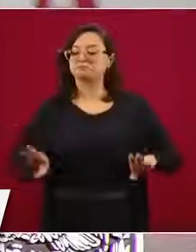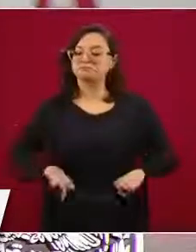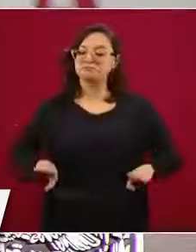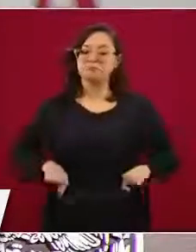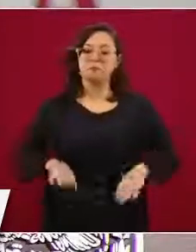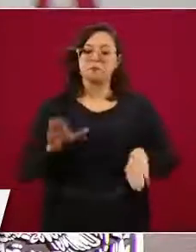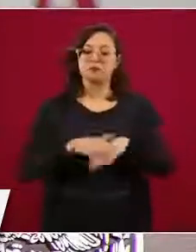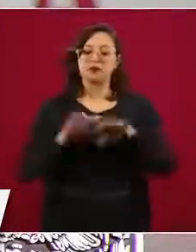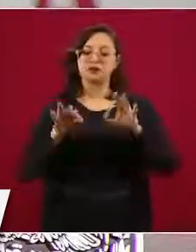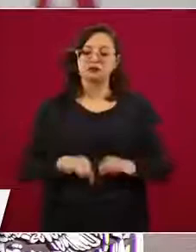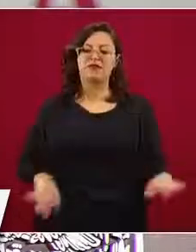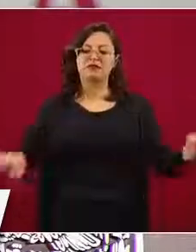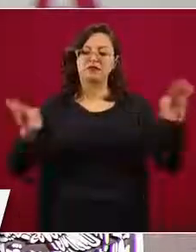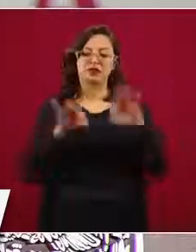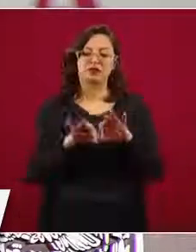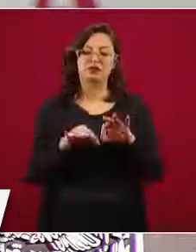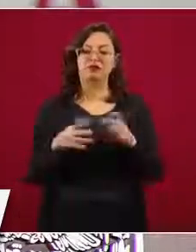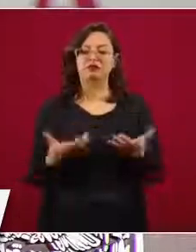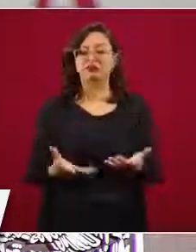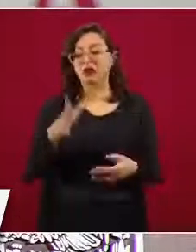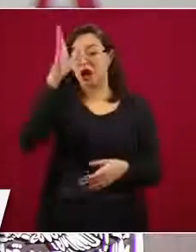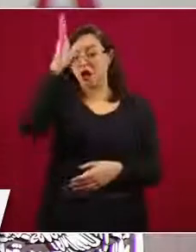-MEC, un tratado único en su tipo.